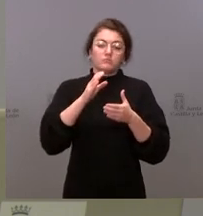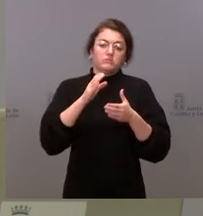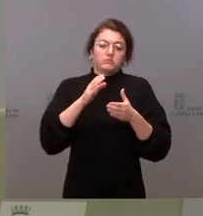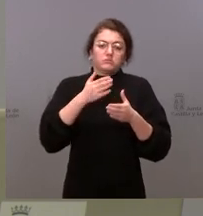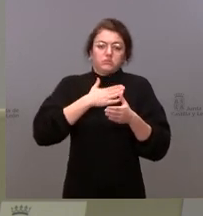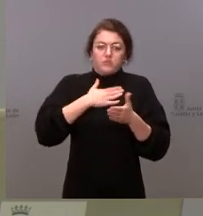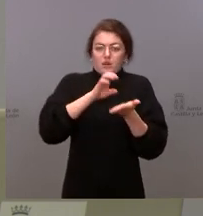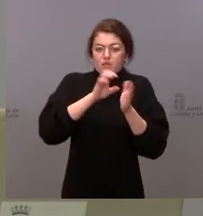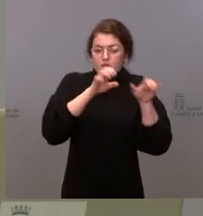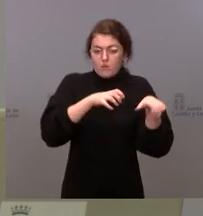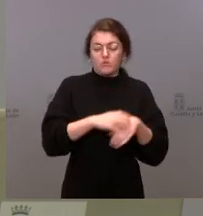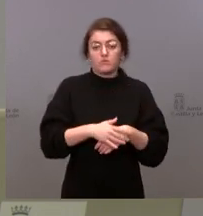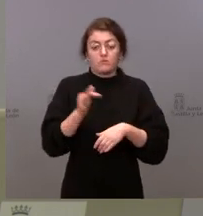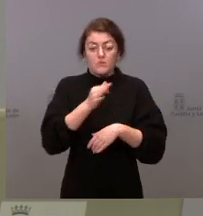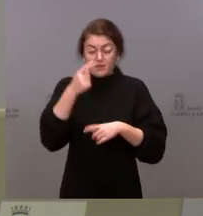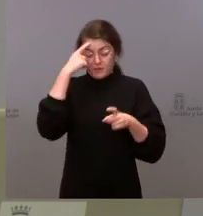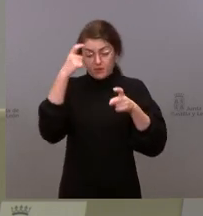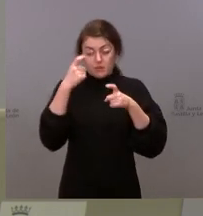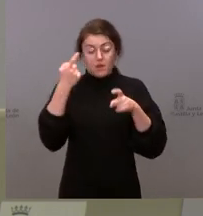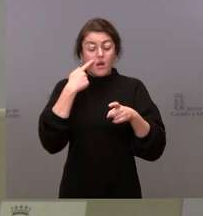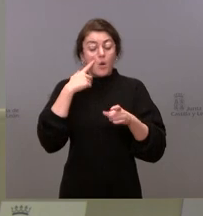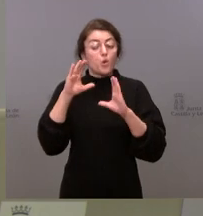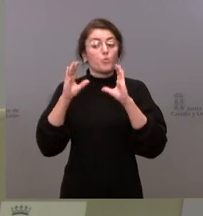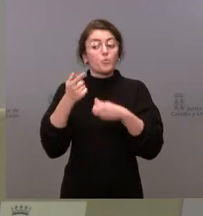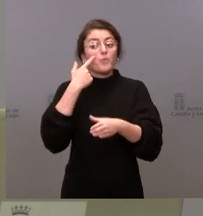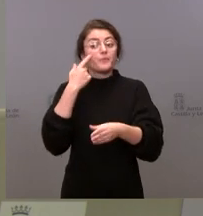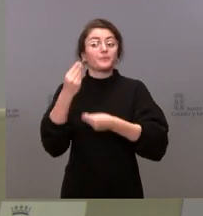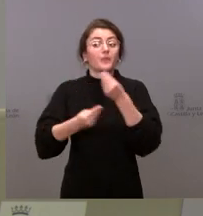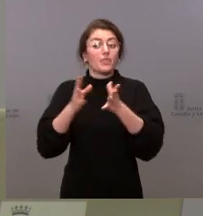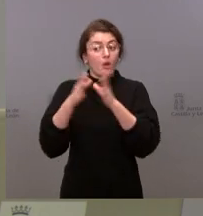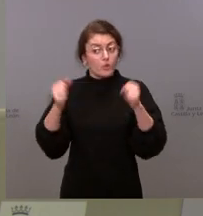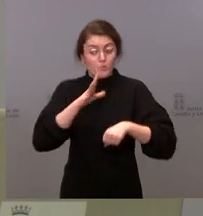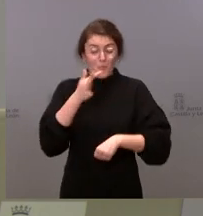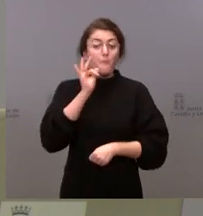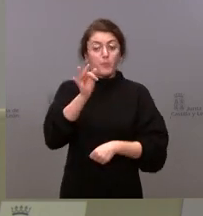Intentaremos también el esfuerzo para convencer a esos grupos de que lo pudieran hacer porque es positivo para nuestra tierra.